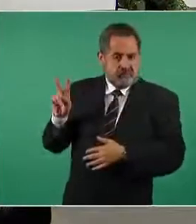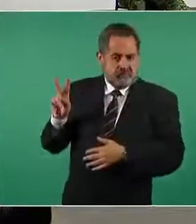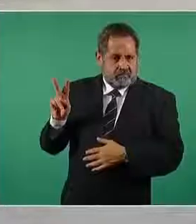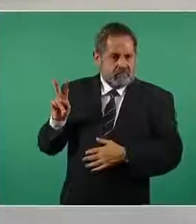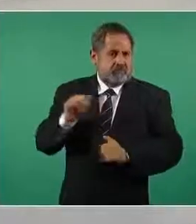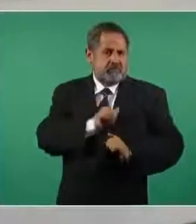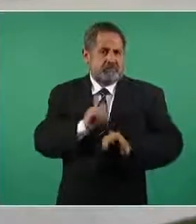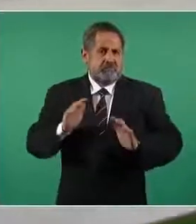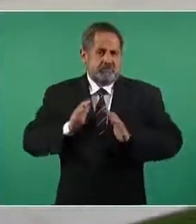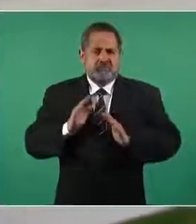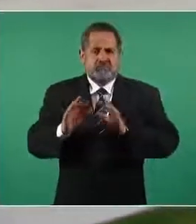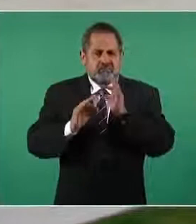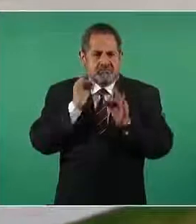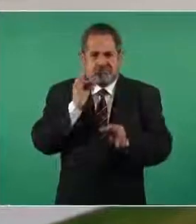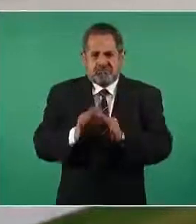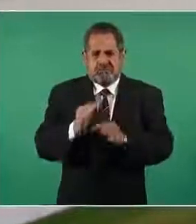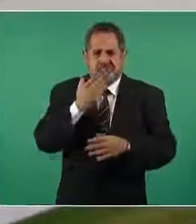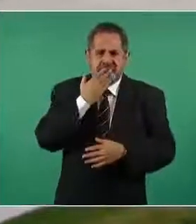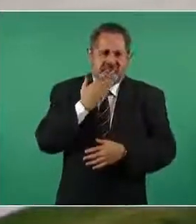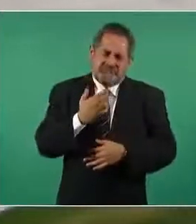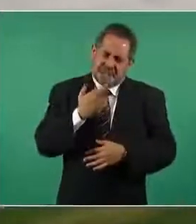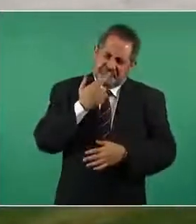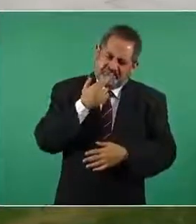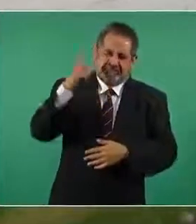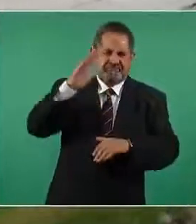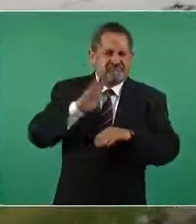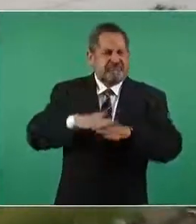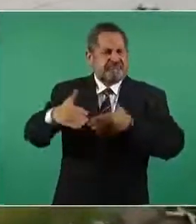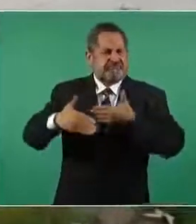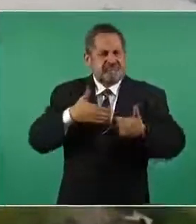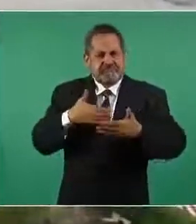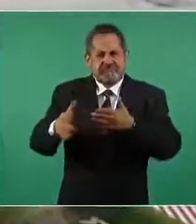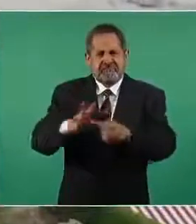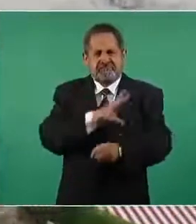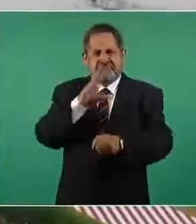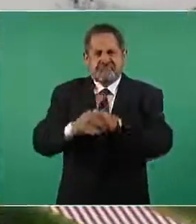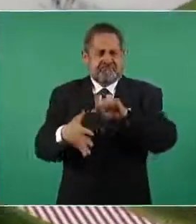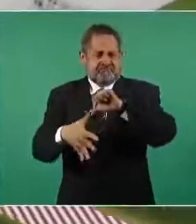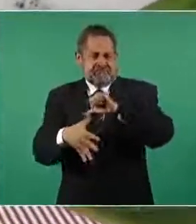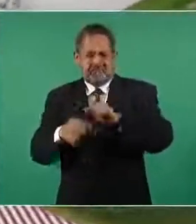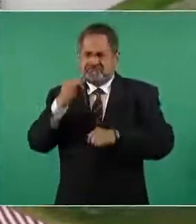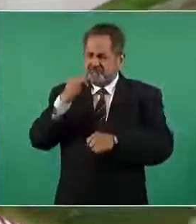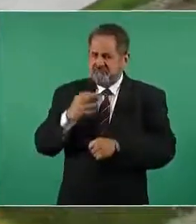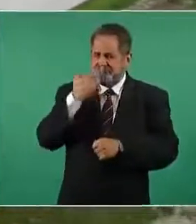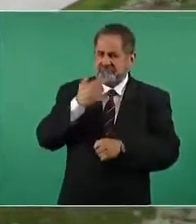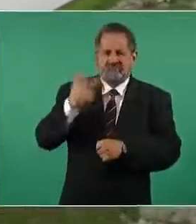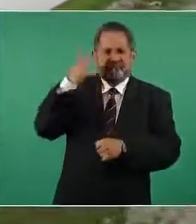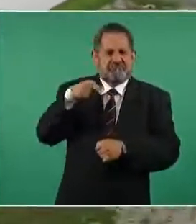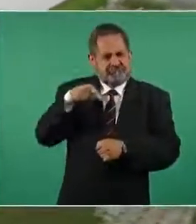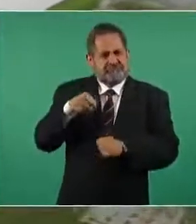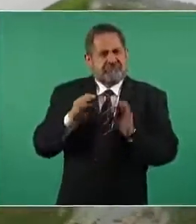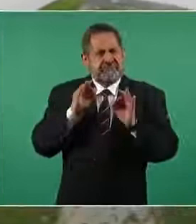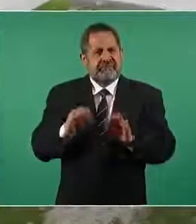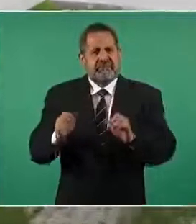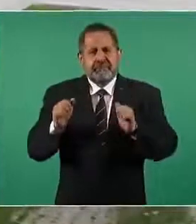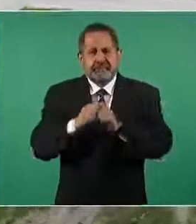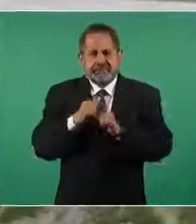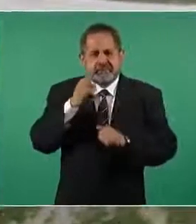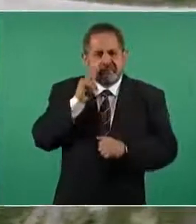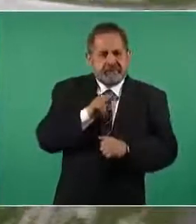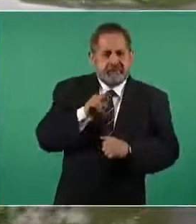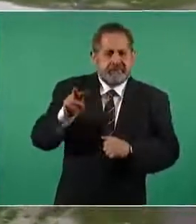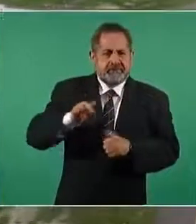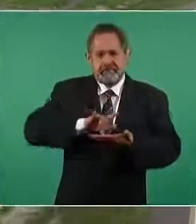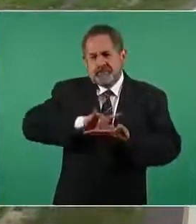militar sin temor a equivocarnos la más moderna y completa de latinoamérica en correspondencia con una flota